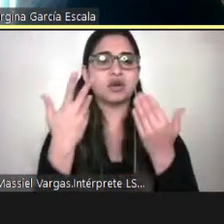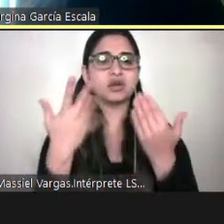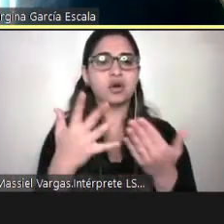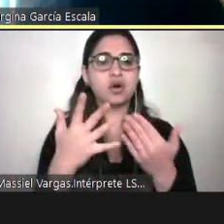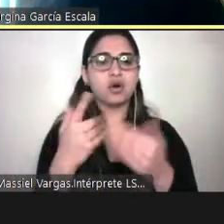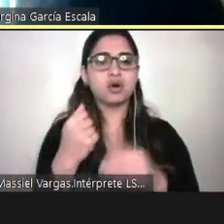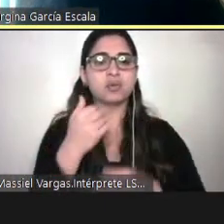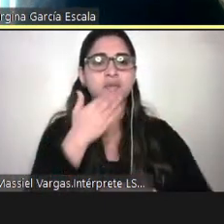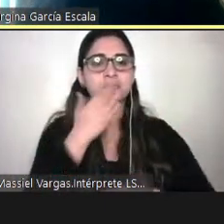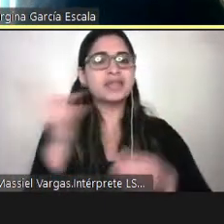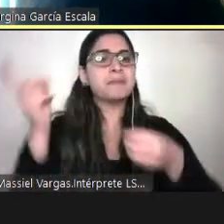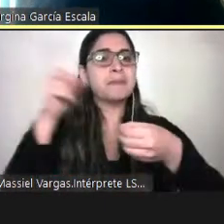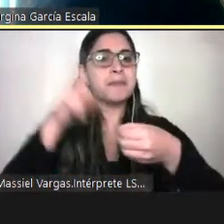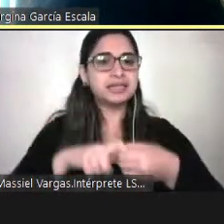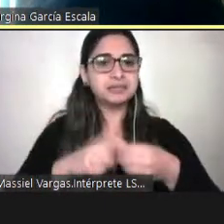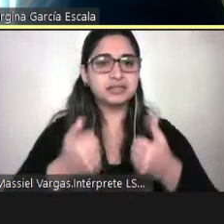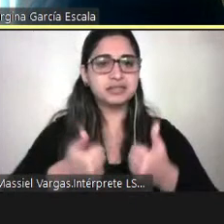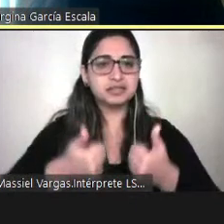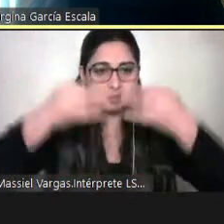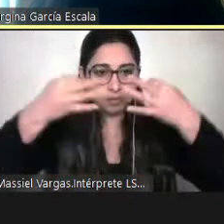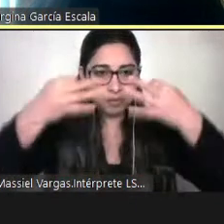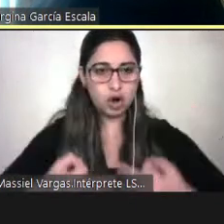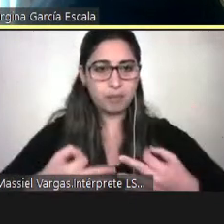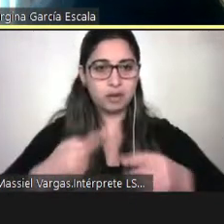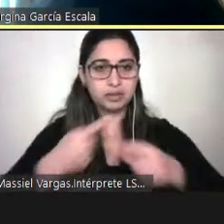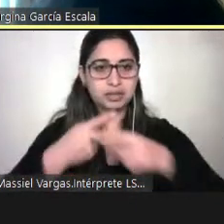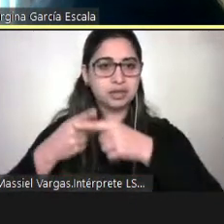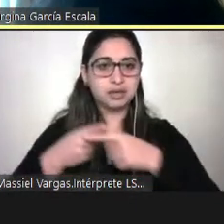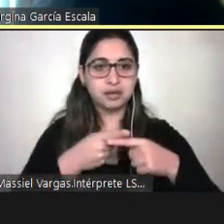participación plena en la sociedad. Muchas gracias.